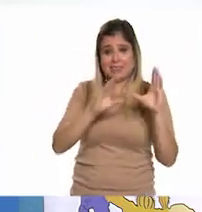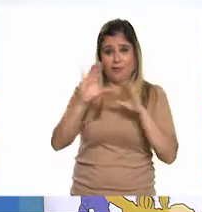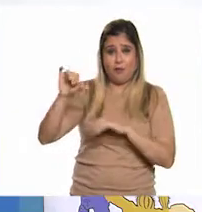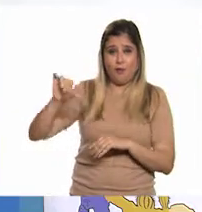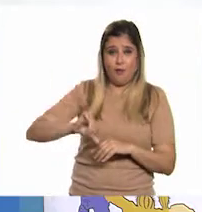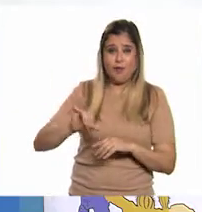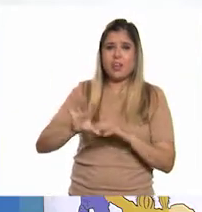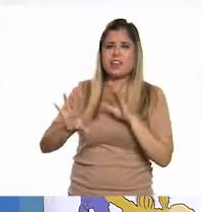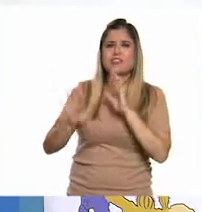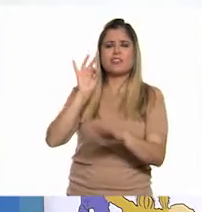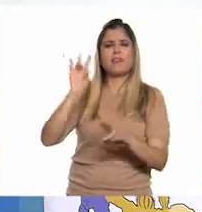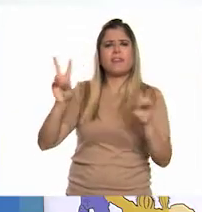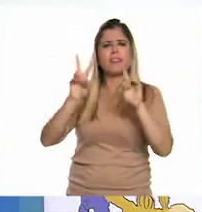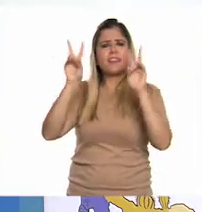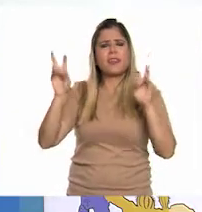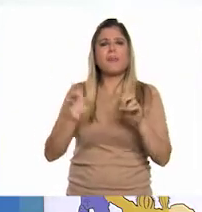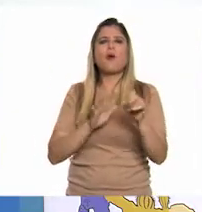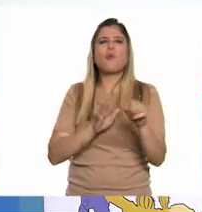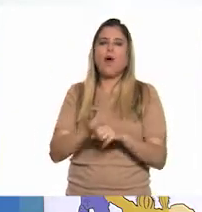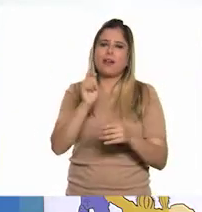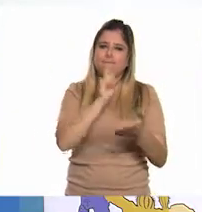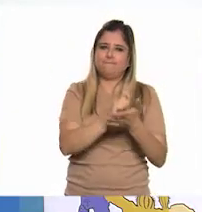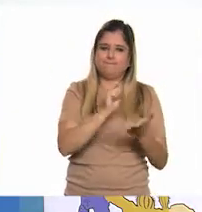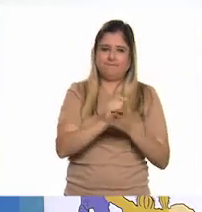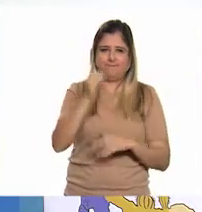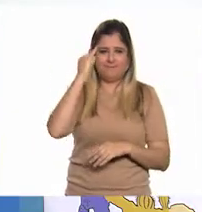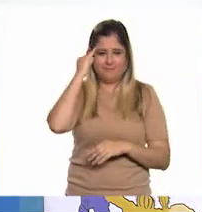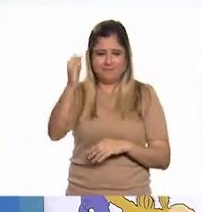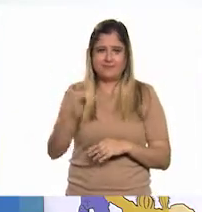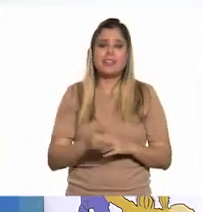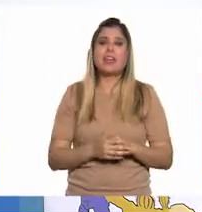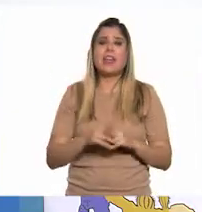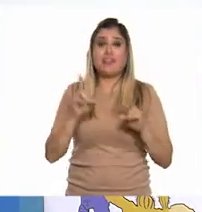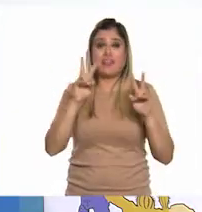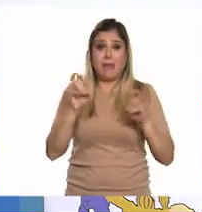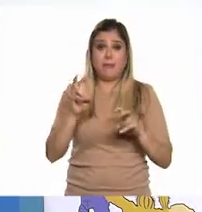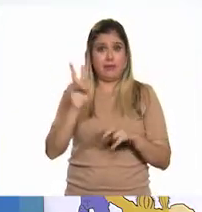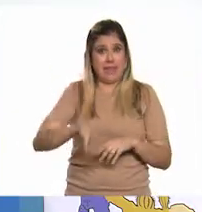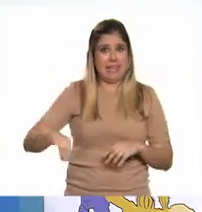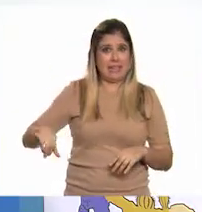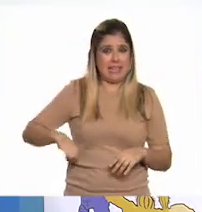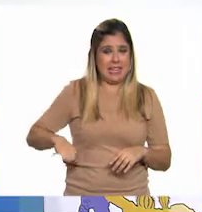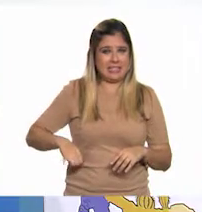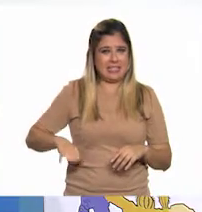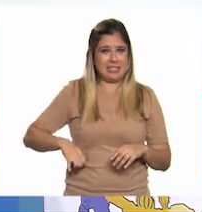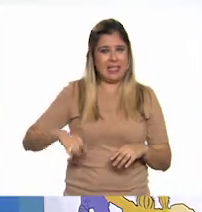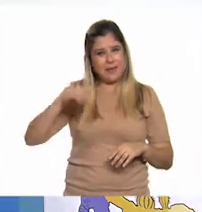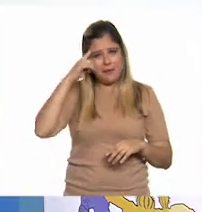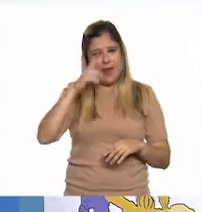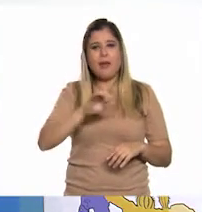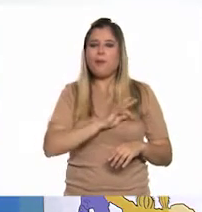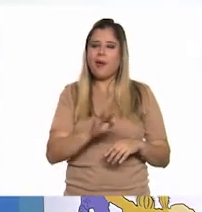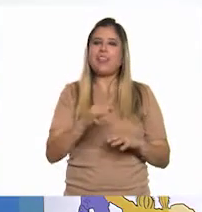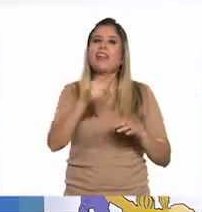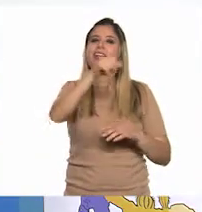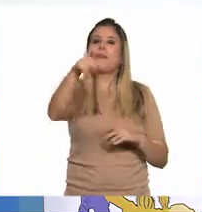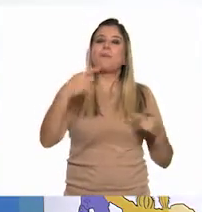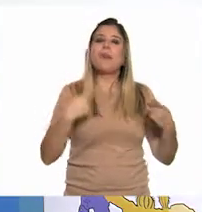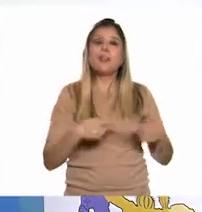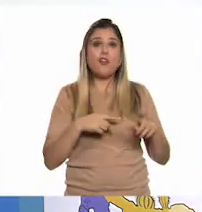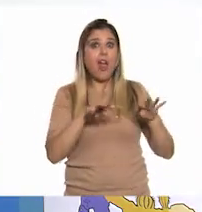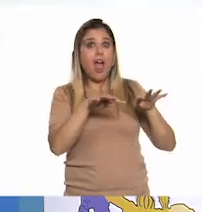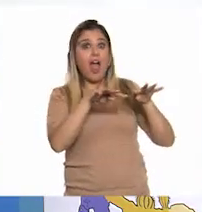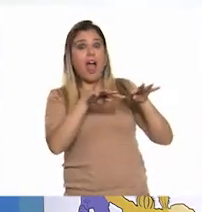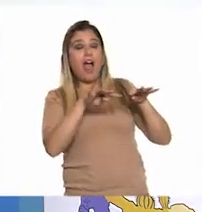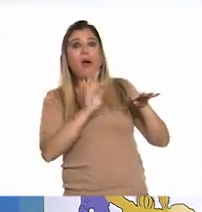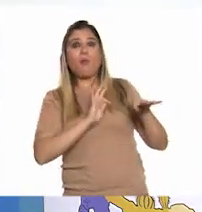seleccionar un tema sobre el cual escribir. Debe ser uno que nos interese, pero que también despierte la curiosidad de los